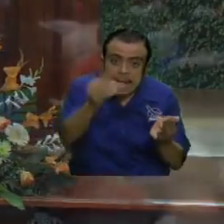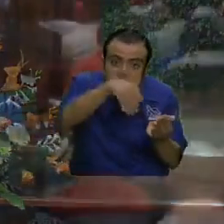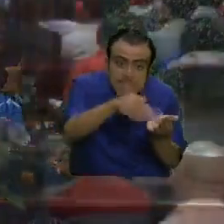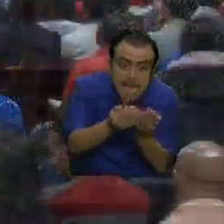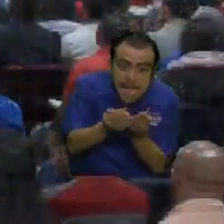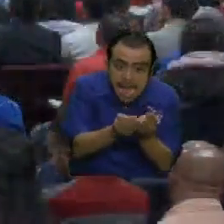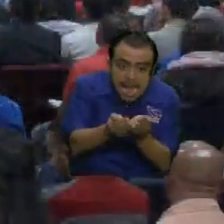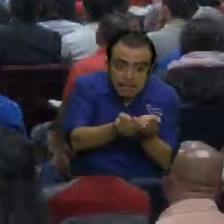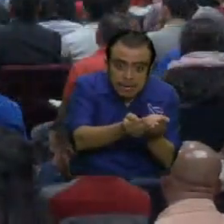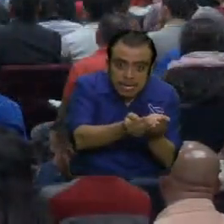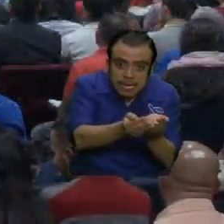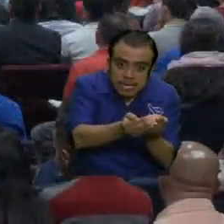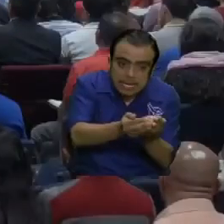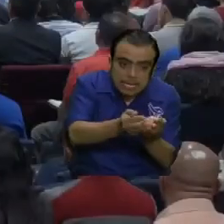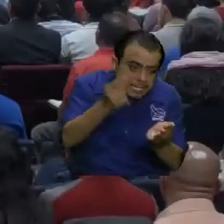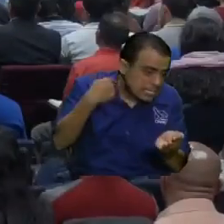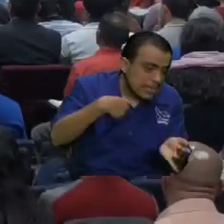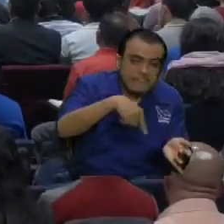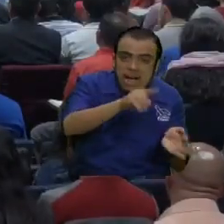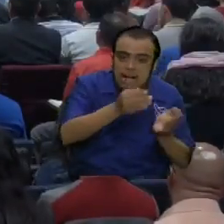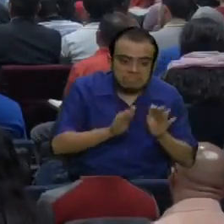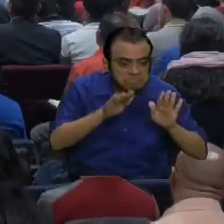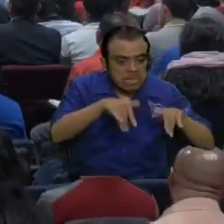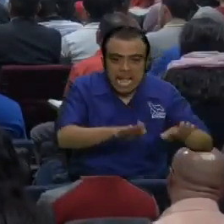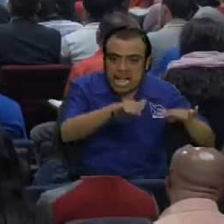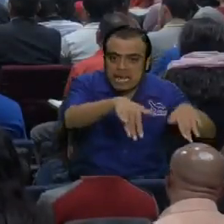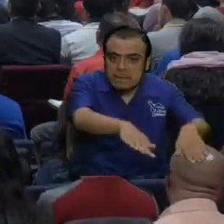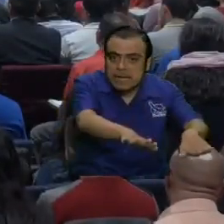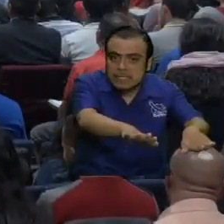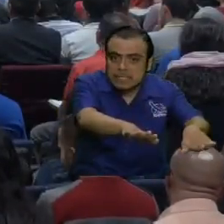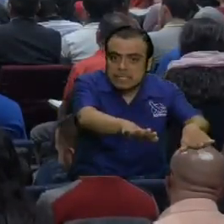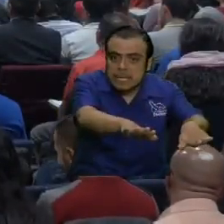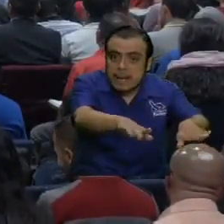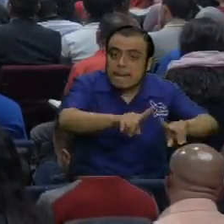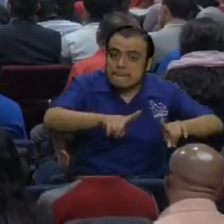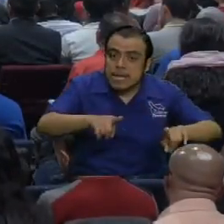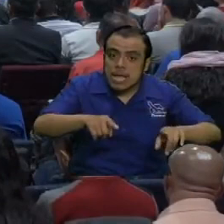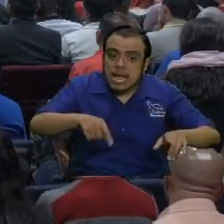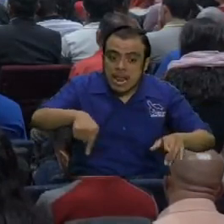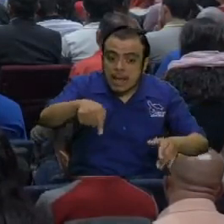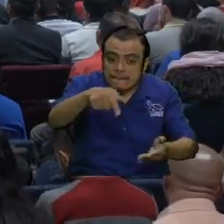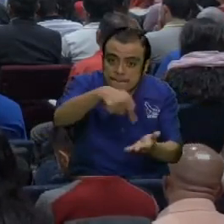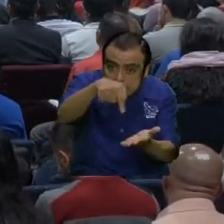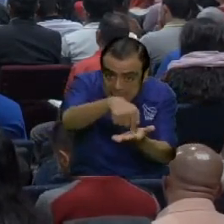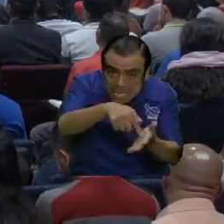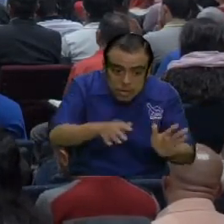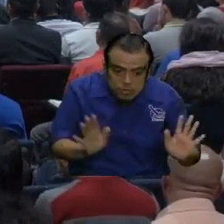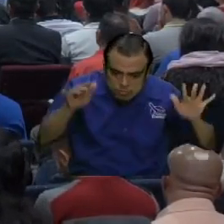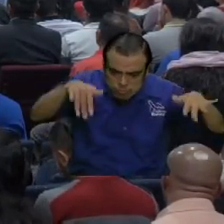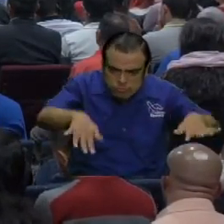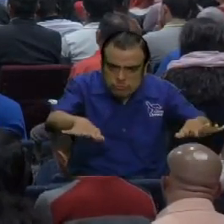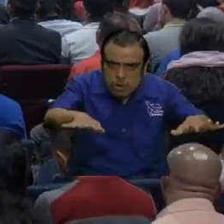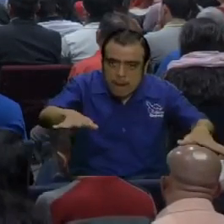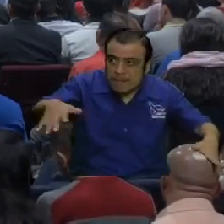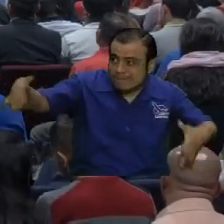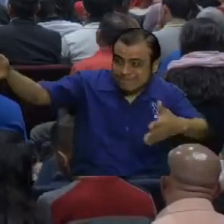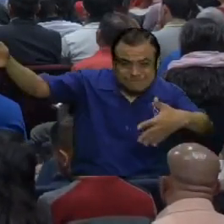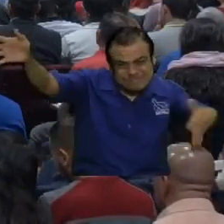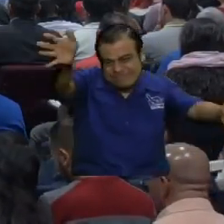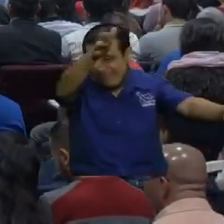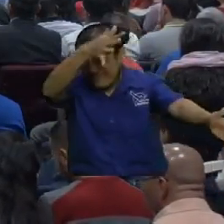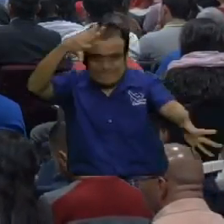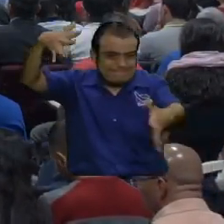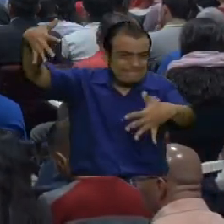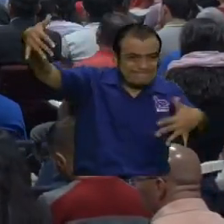y empiezan a navegar. Pero, como usted sabe bien, a la mitad viene una tormenta. Esa tormenta